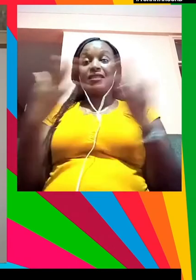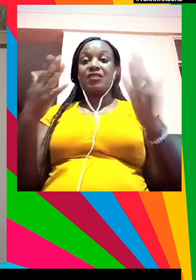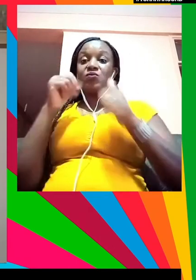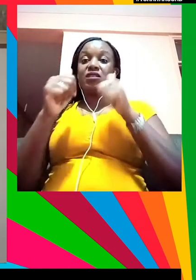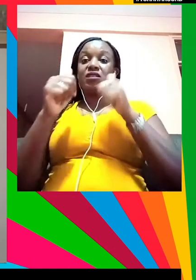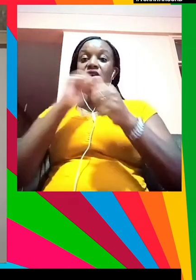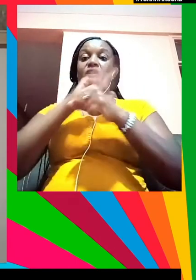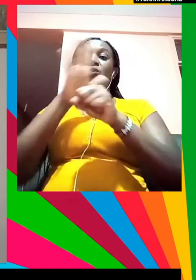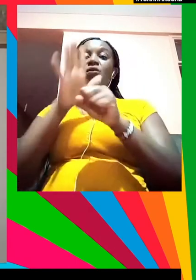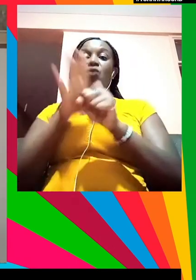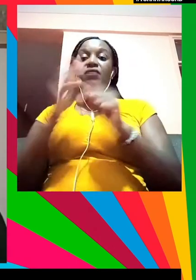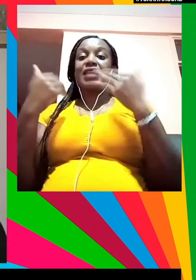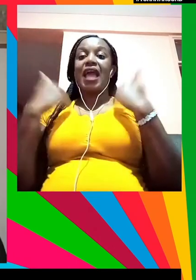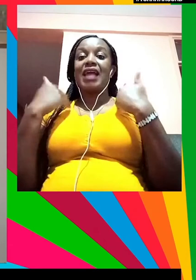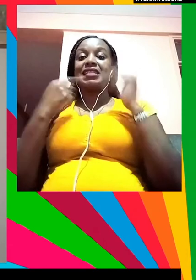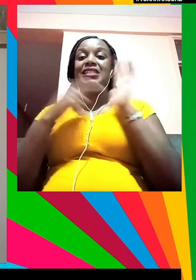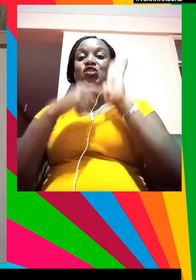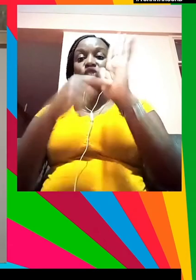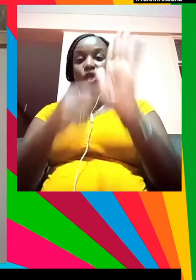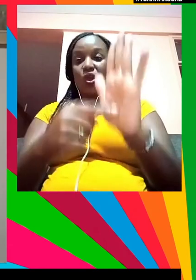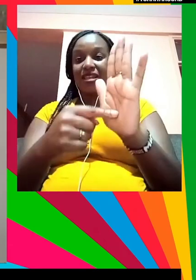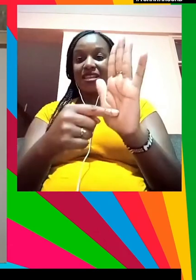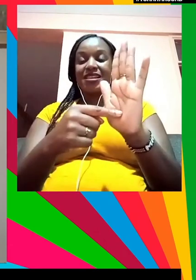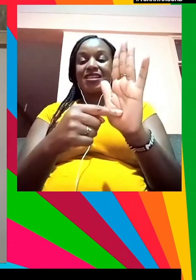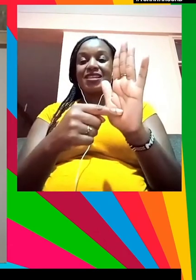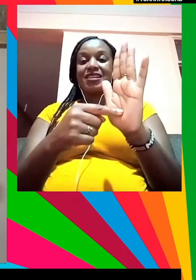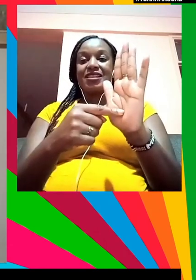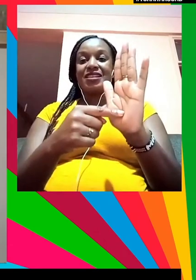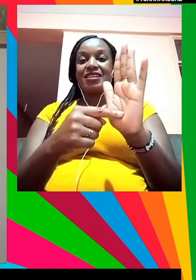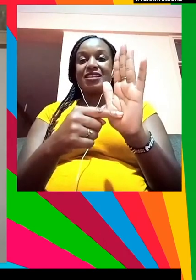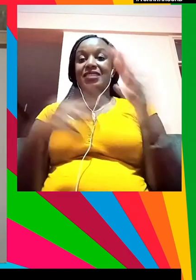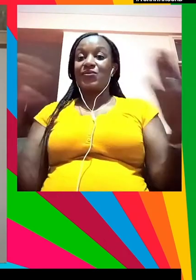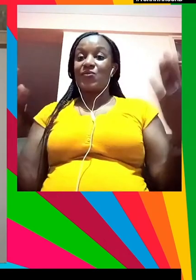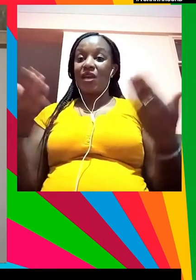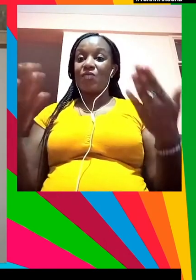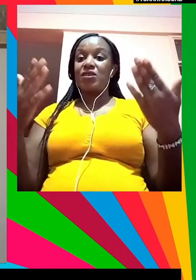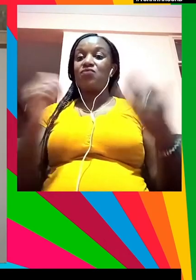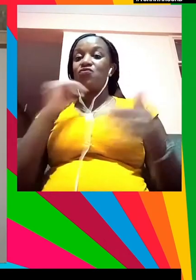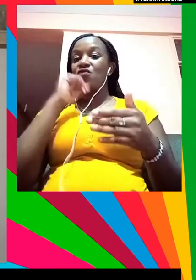-19 y que ha mostrado casi como una lupa es dónde están esas desigualdades